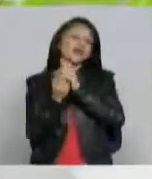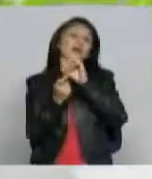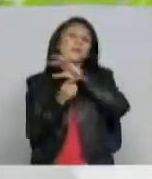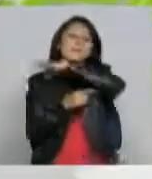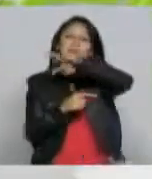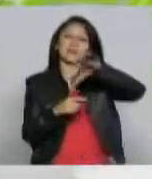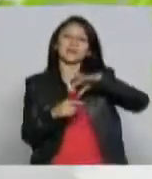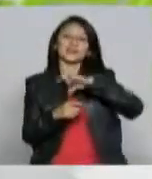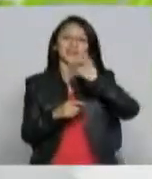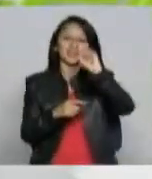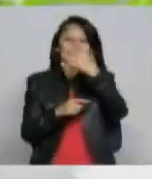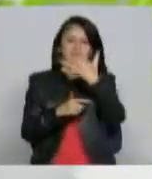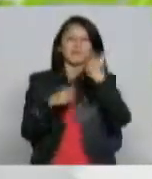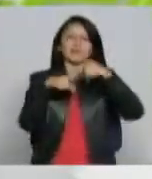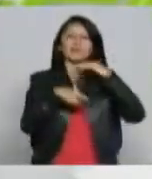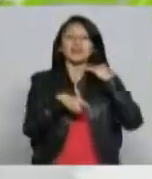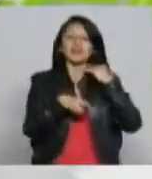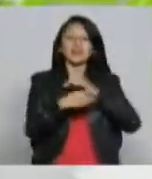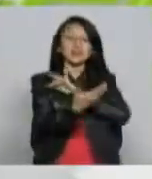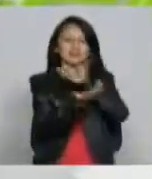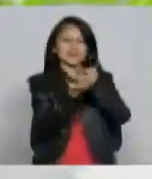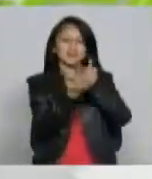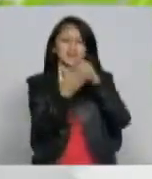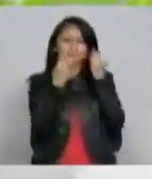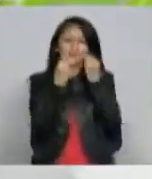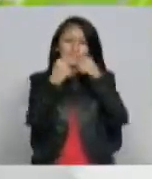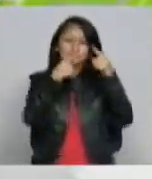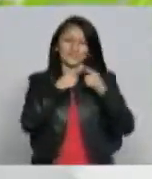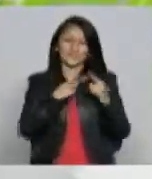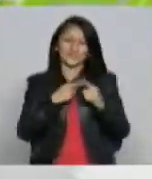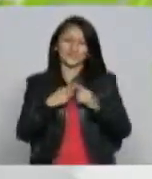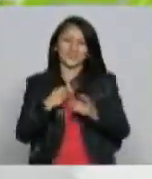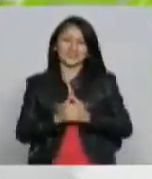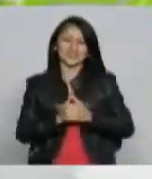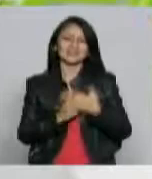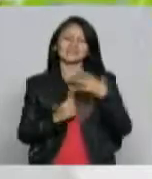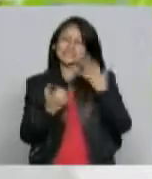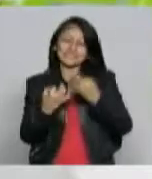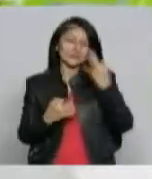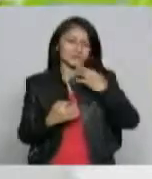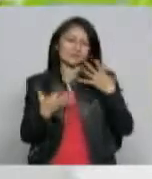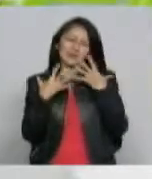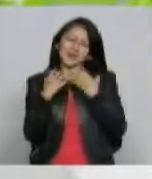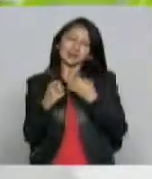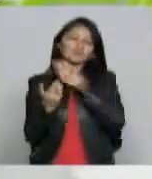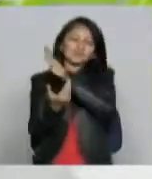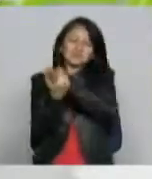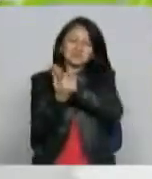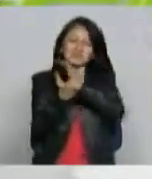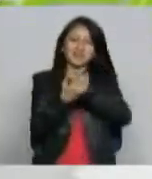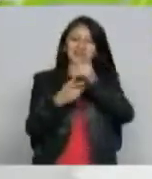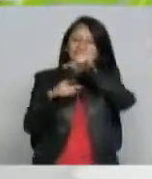Quinta en Armenia también hemos visitado muchos sitios pero siempre en exteriores creo que sala de prensa